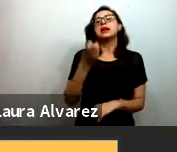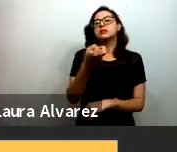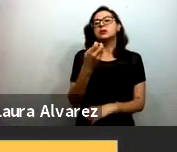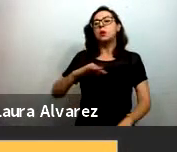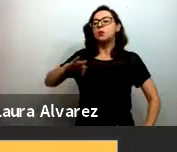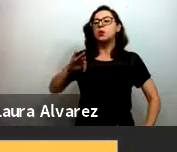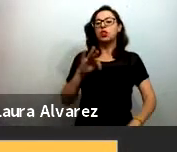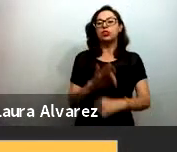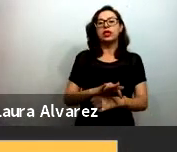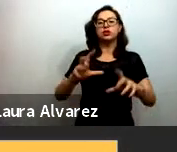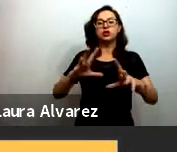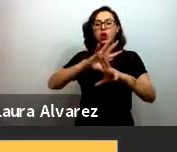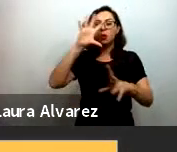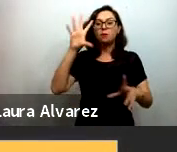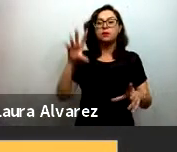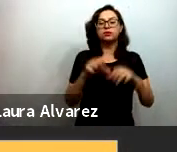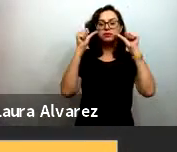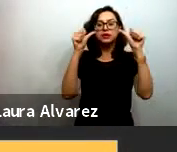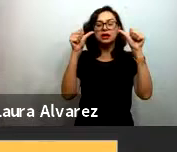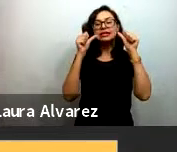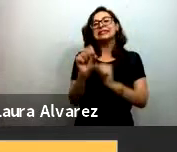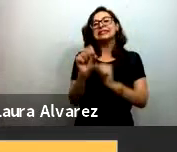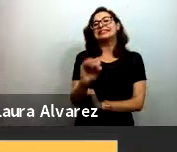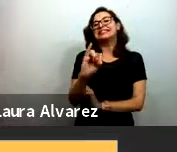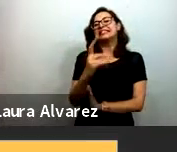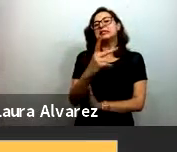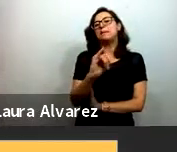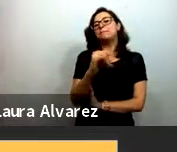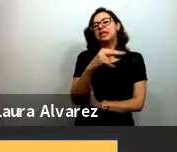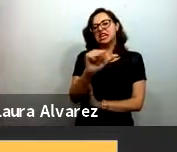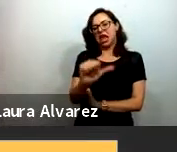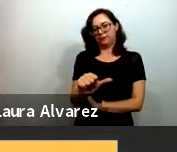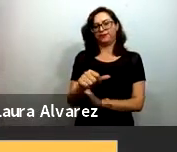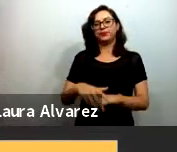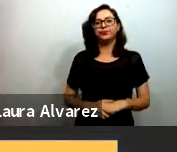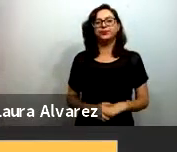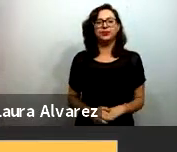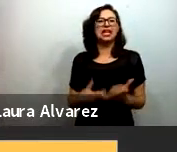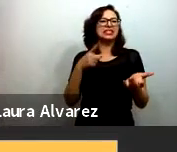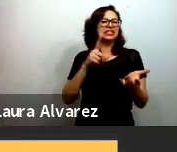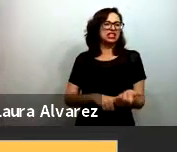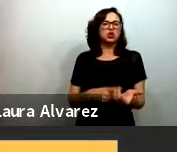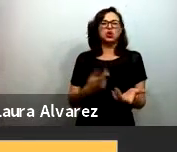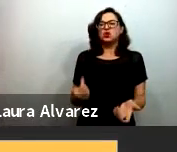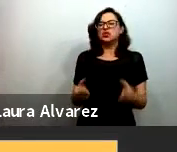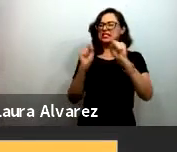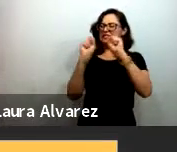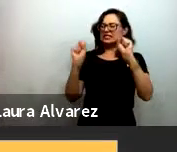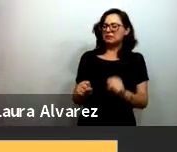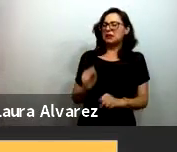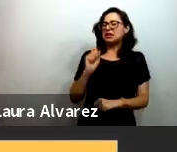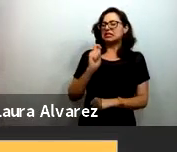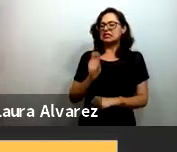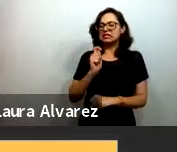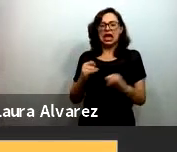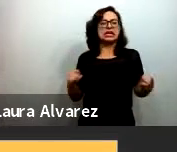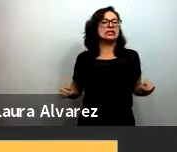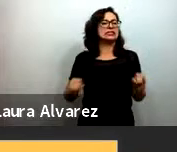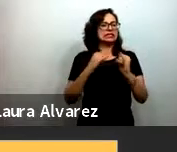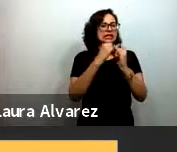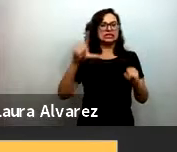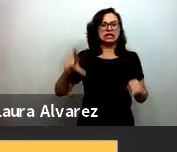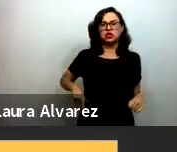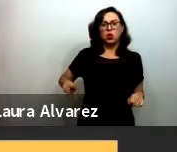integral de derechos de niñas niños adolescentes este sistema está conformado por las dependencias y entidades de la administración pública